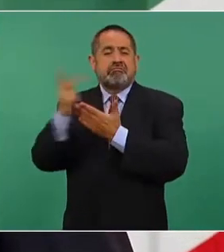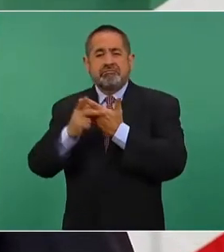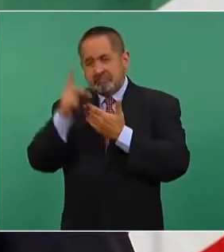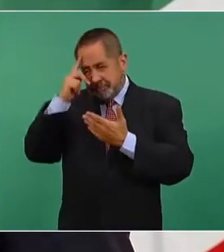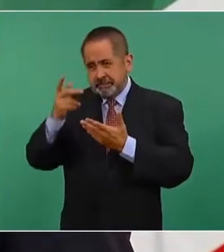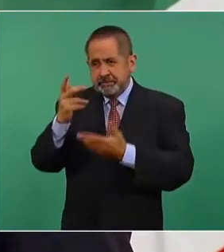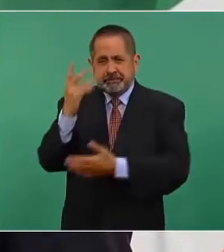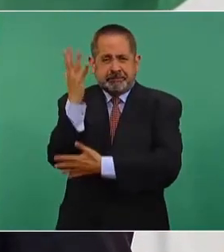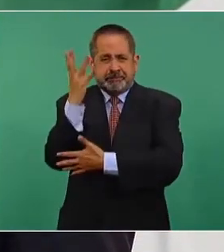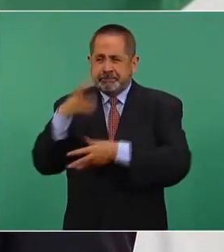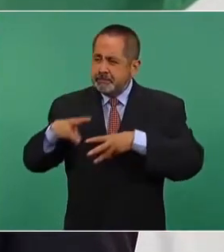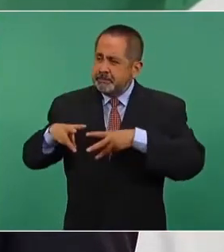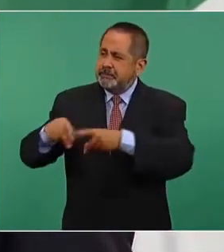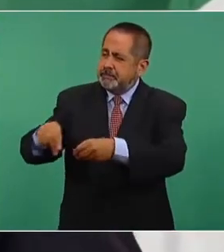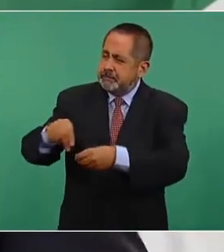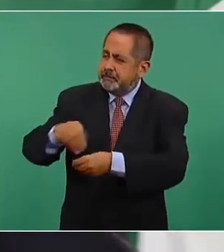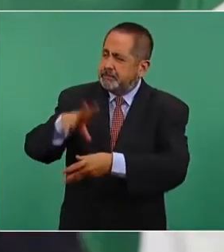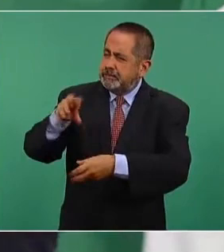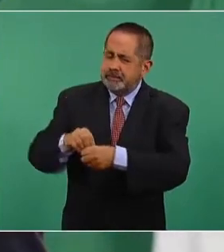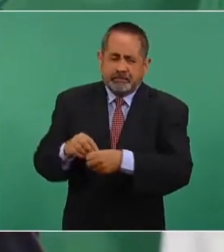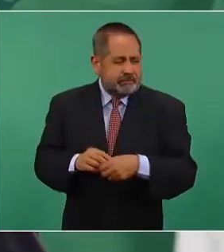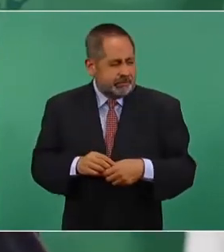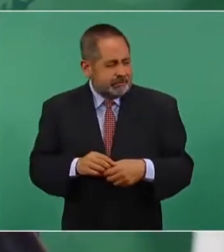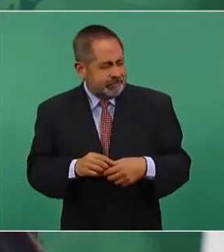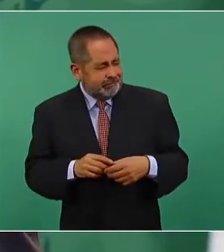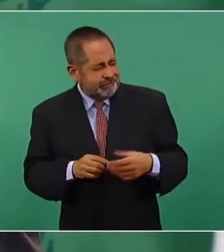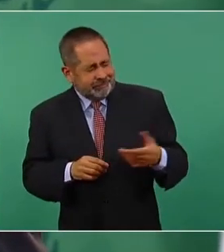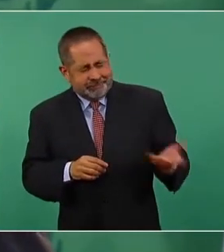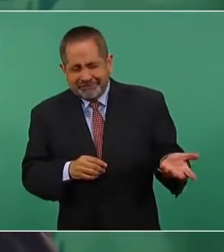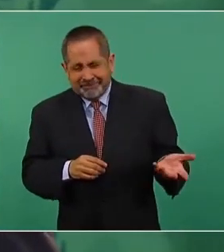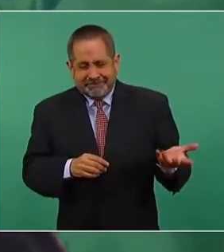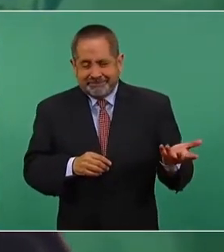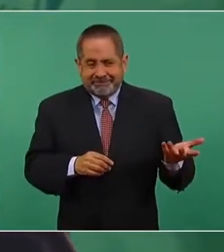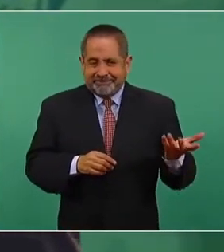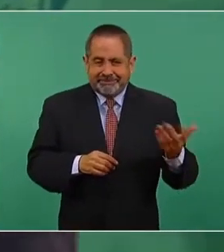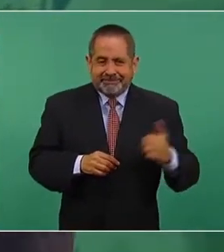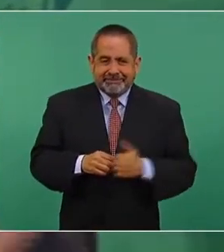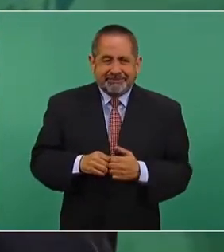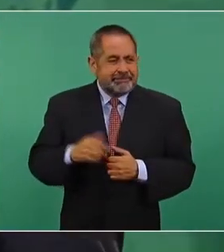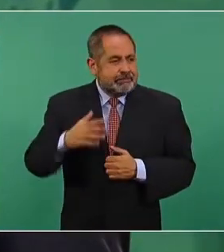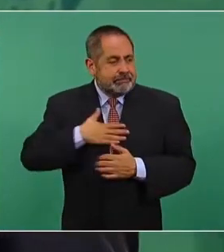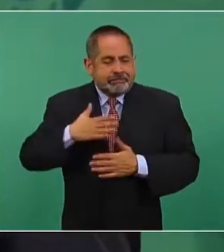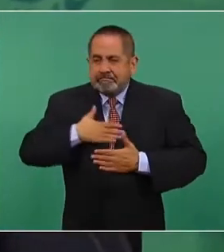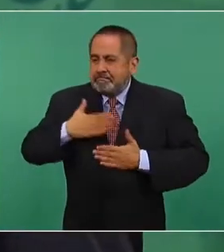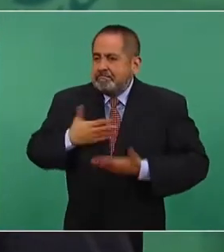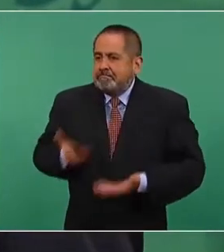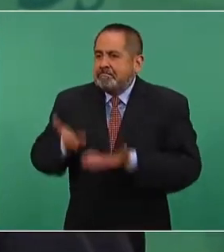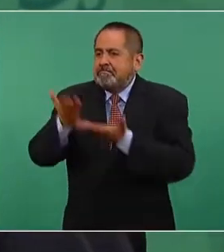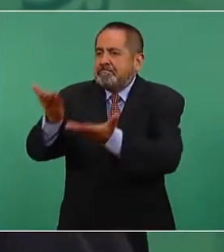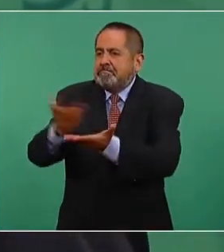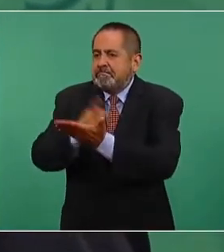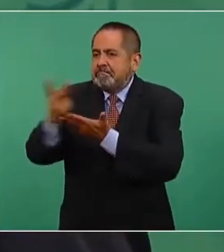si el programa lo propusimos nosotros.